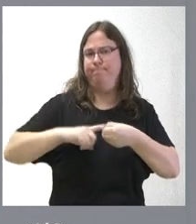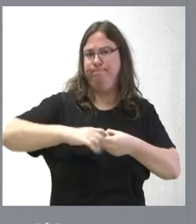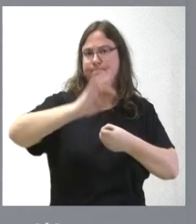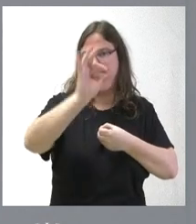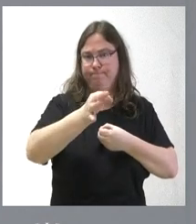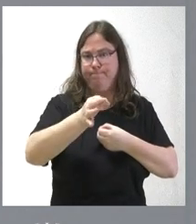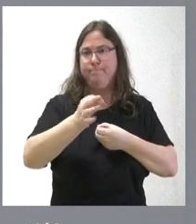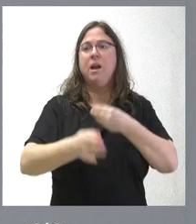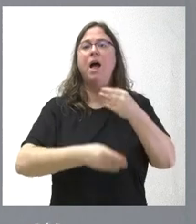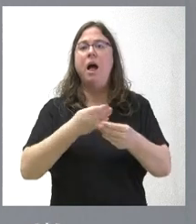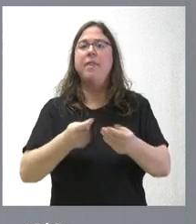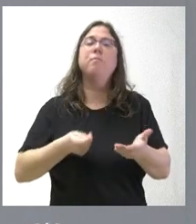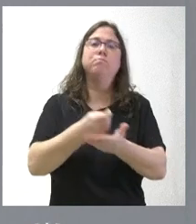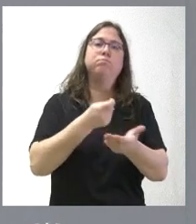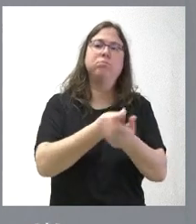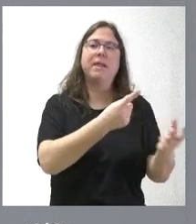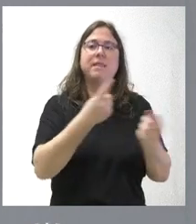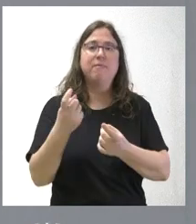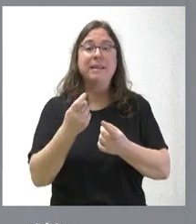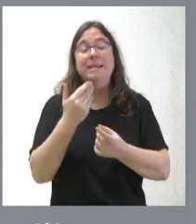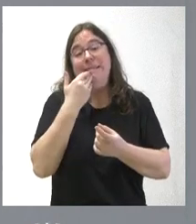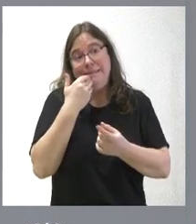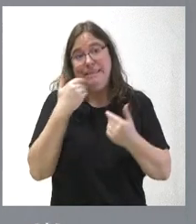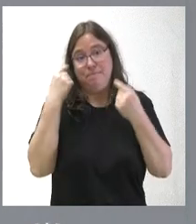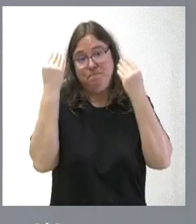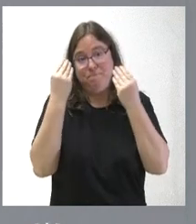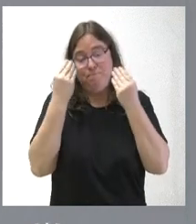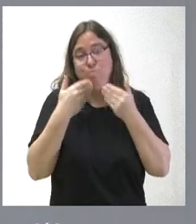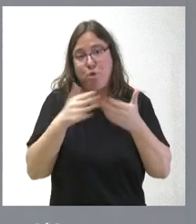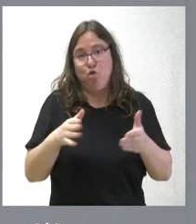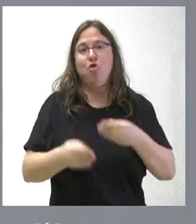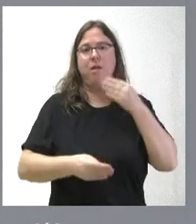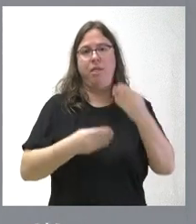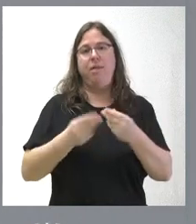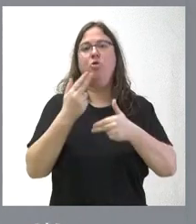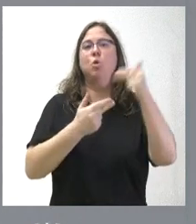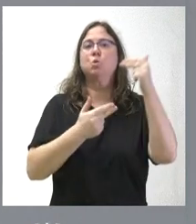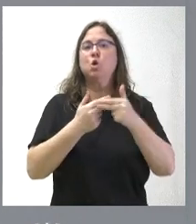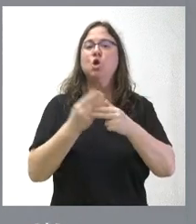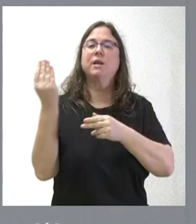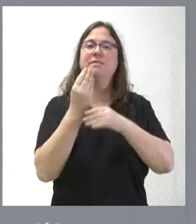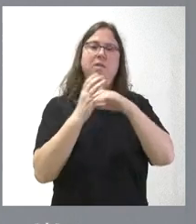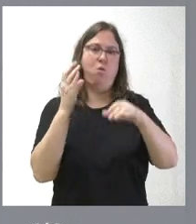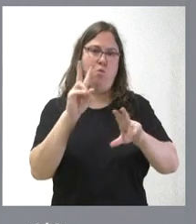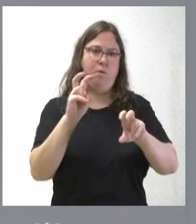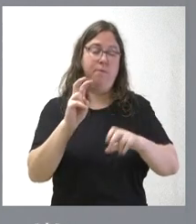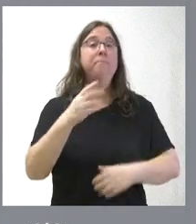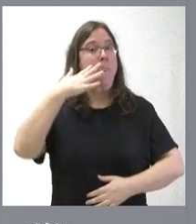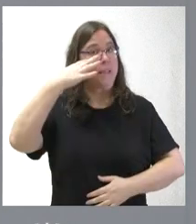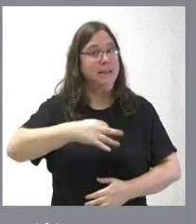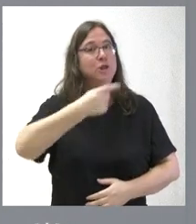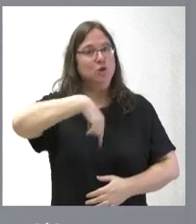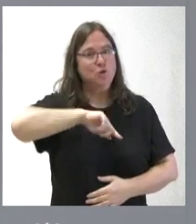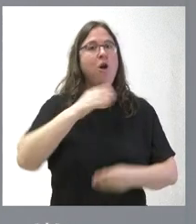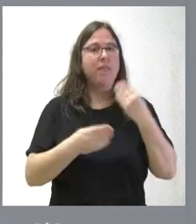y realizará las aportaciones que nos corresponden y deseamos que cuanto antes pueda llevarse a cabo la construcción de estas centenas de autobuses, que sí que estamos haciendo